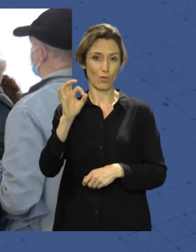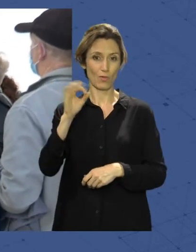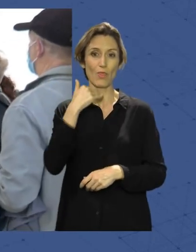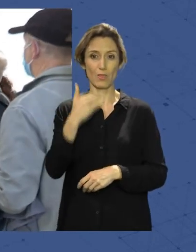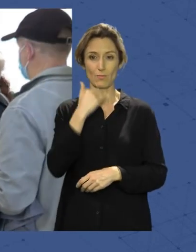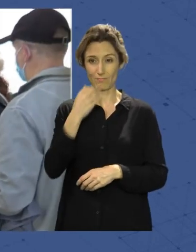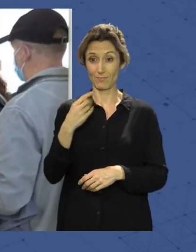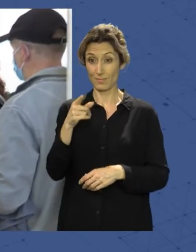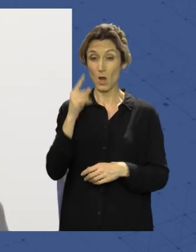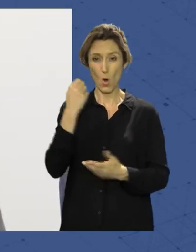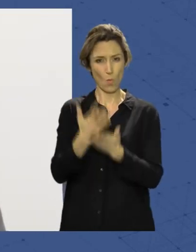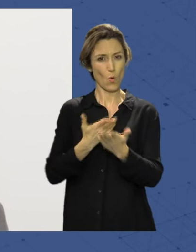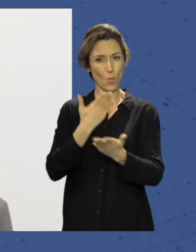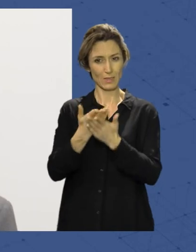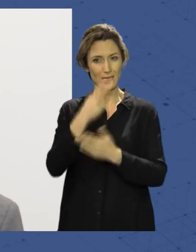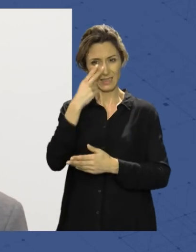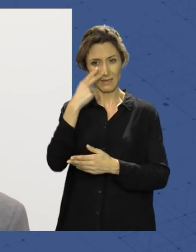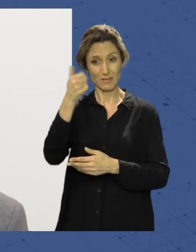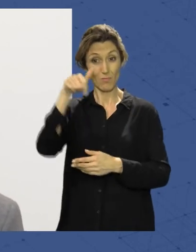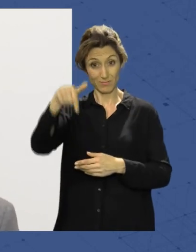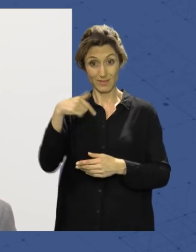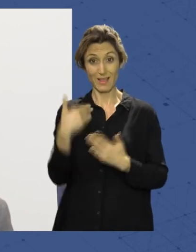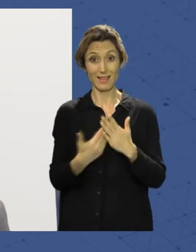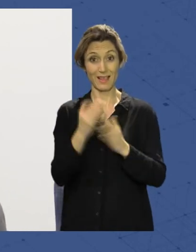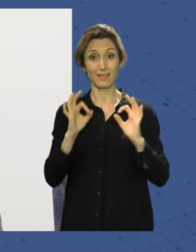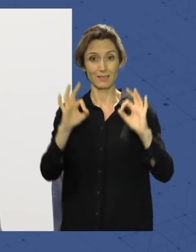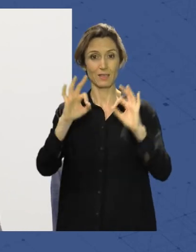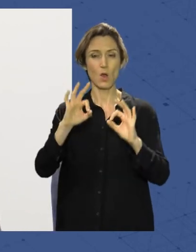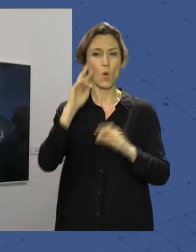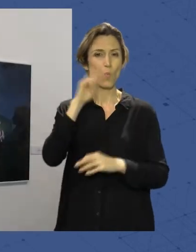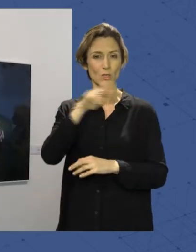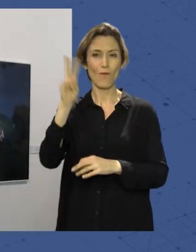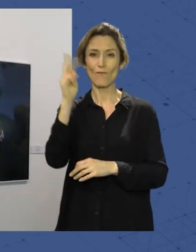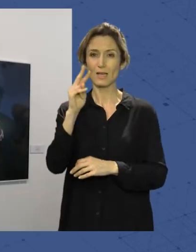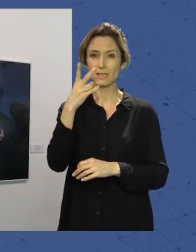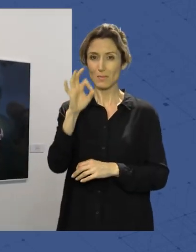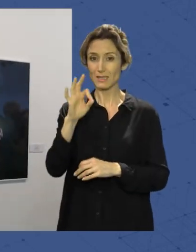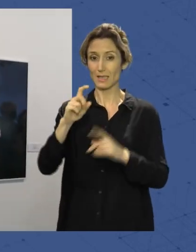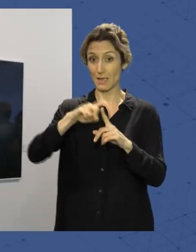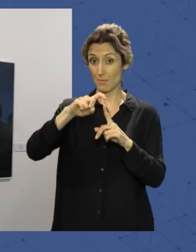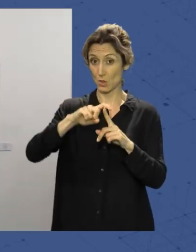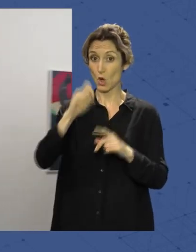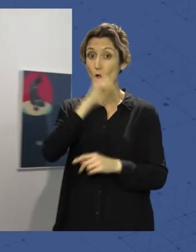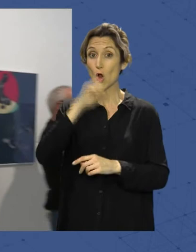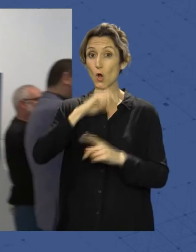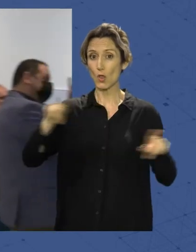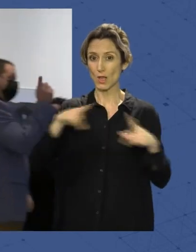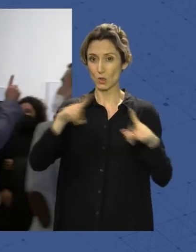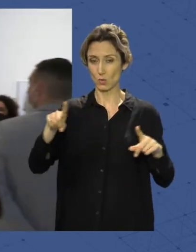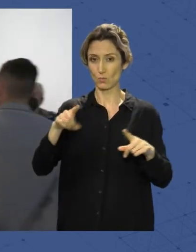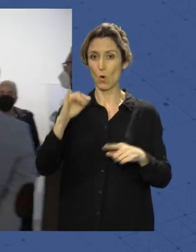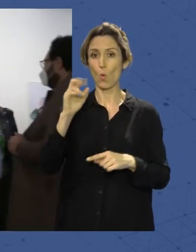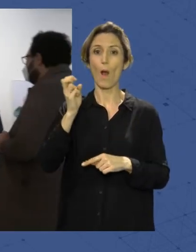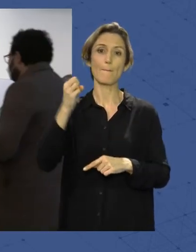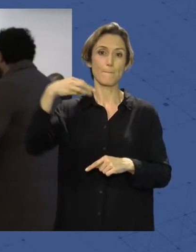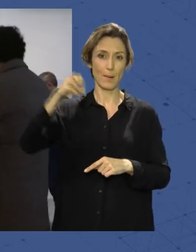más interesantes de este programa del Día de los Museos tendrá lugar el viernes 20 de mayo con el concierto de Juan Macidrón y